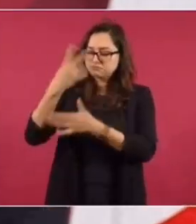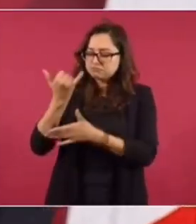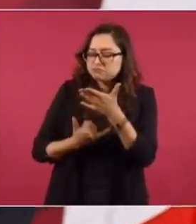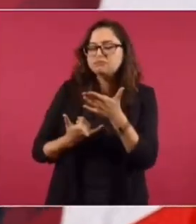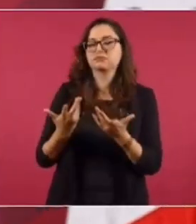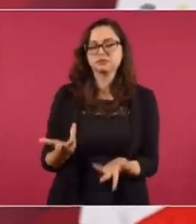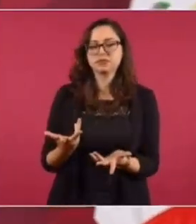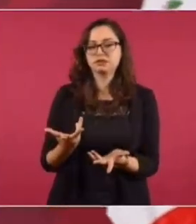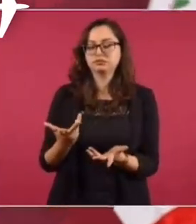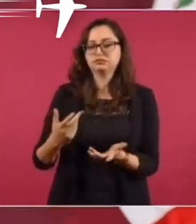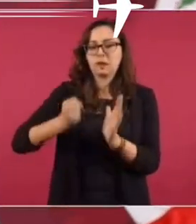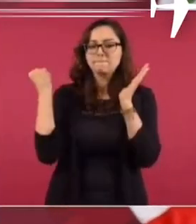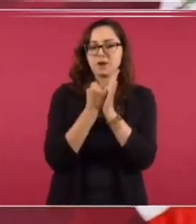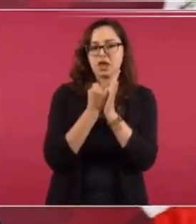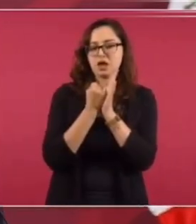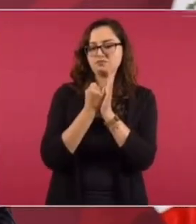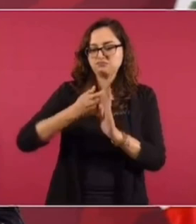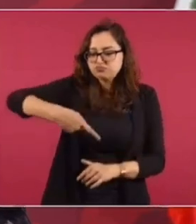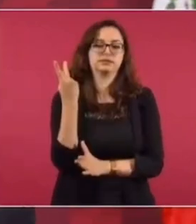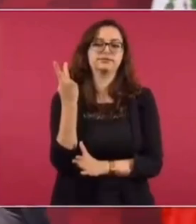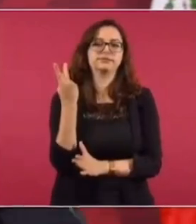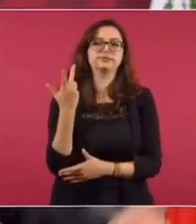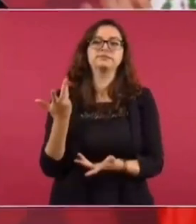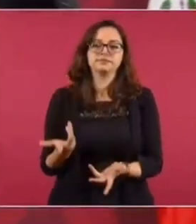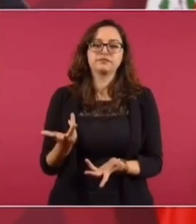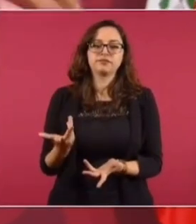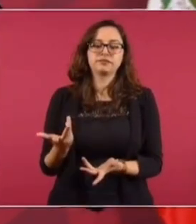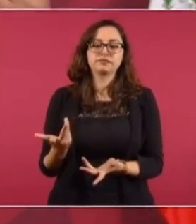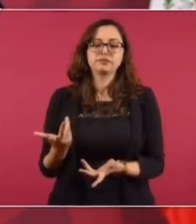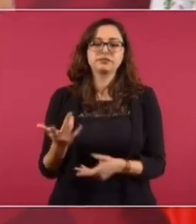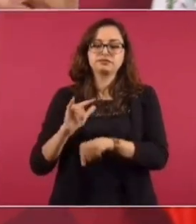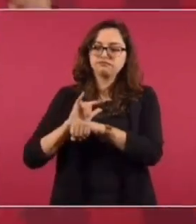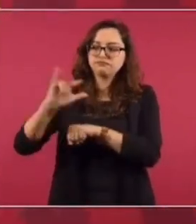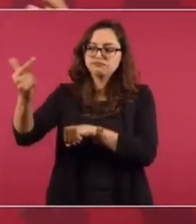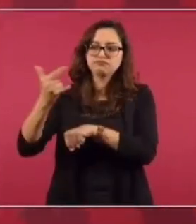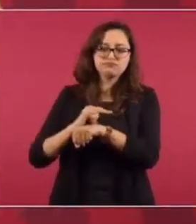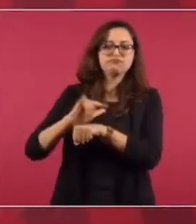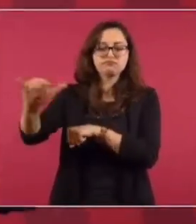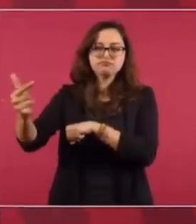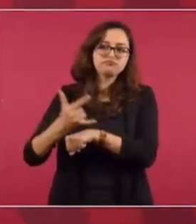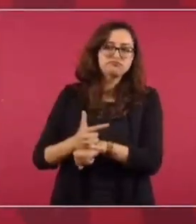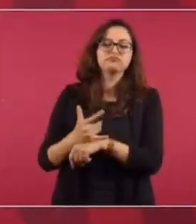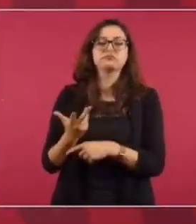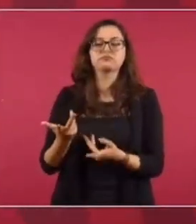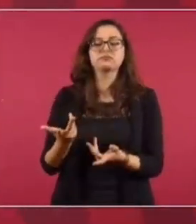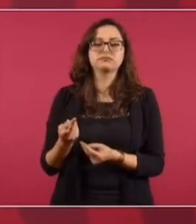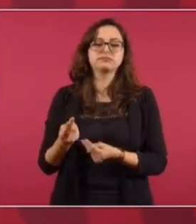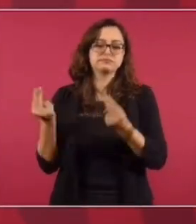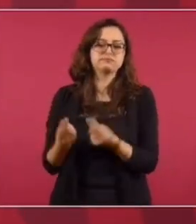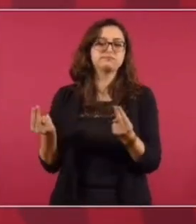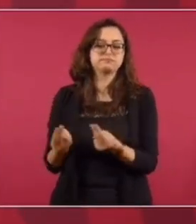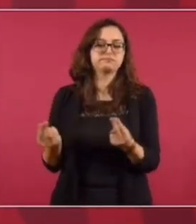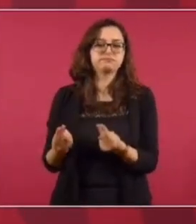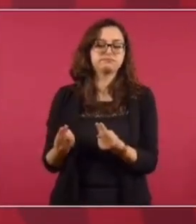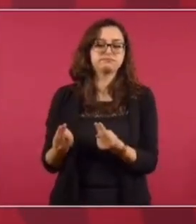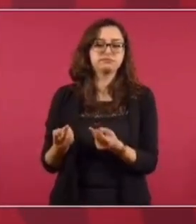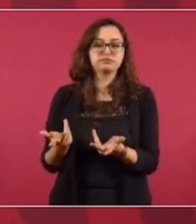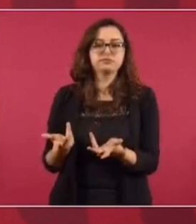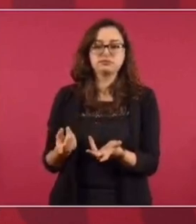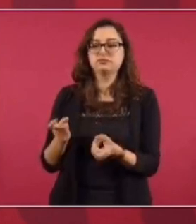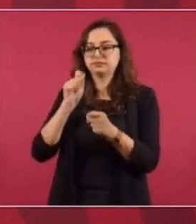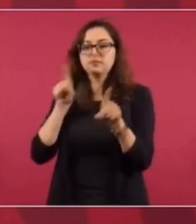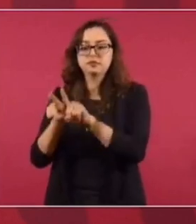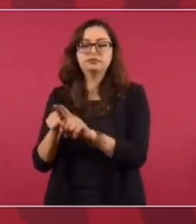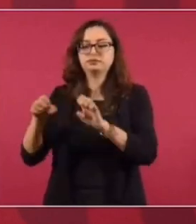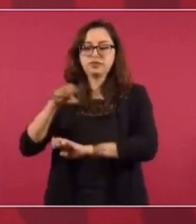Para contar con una línea, la aérea, que maneje la misma empresa que va a tener a su cargo